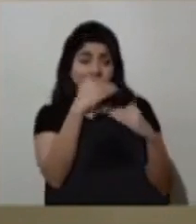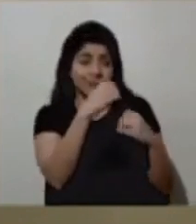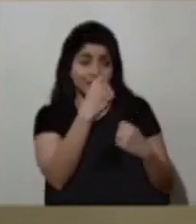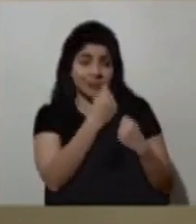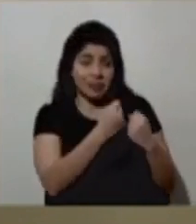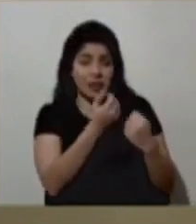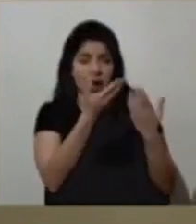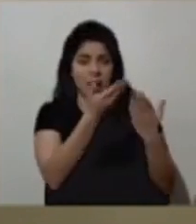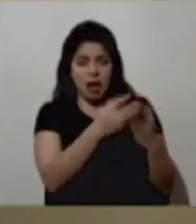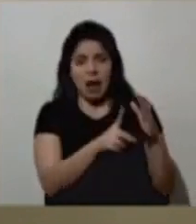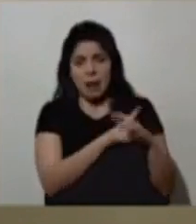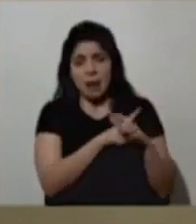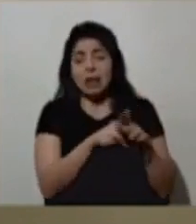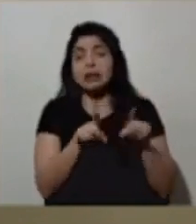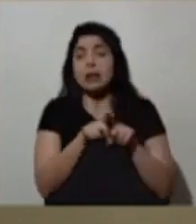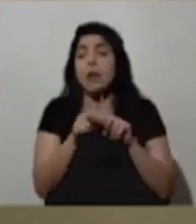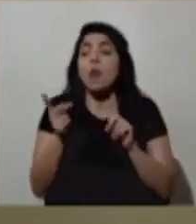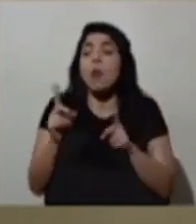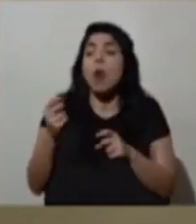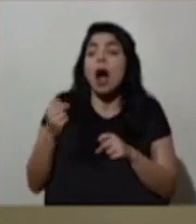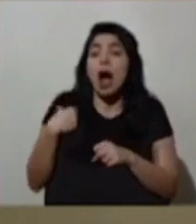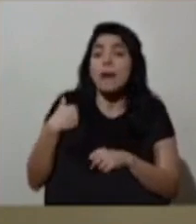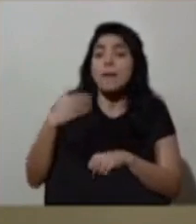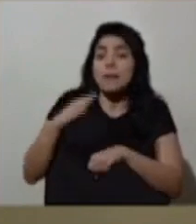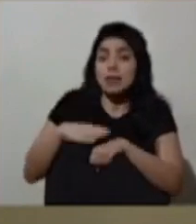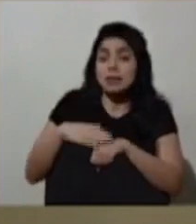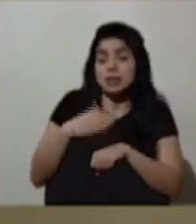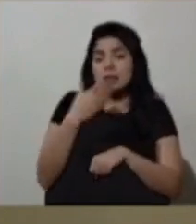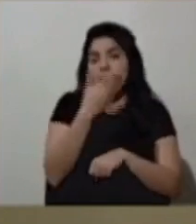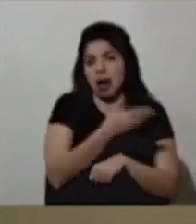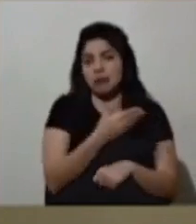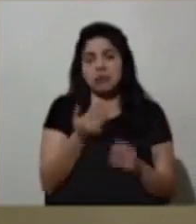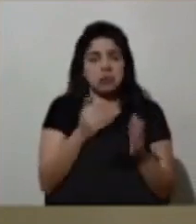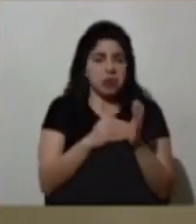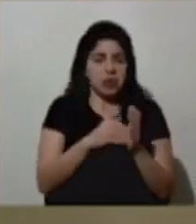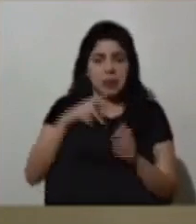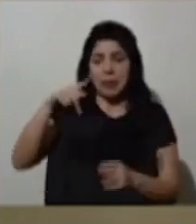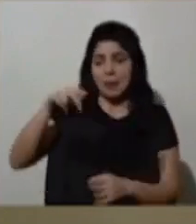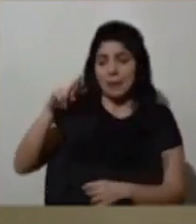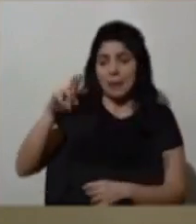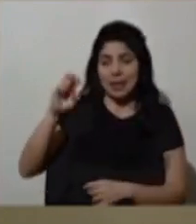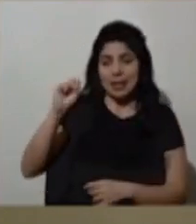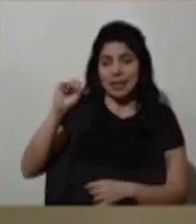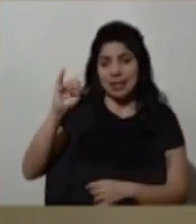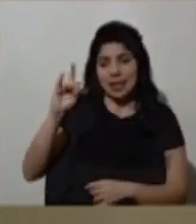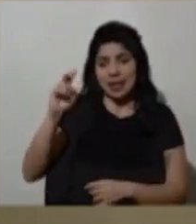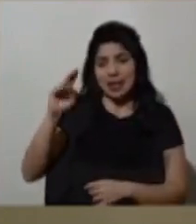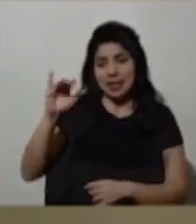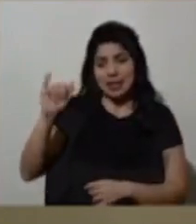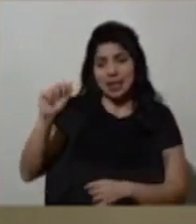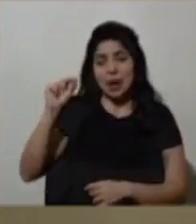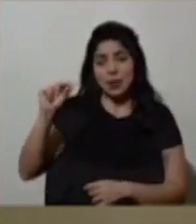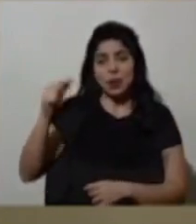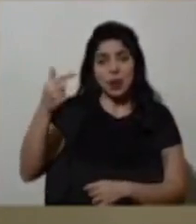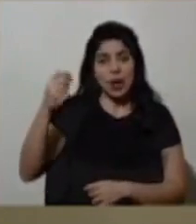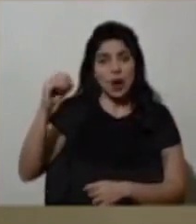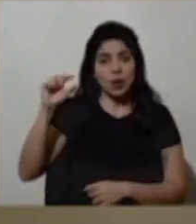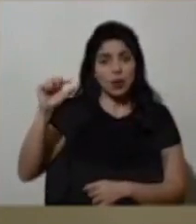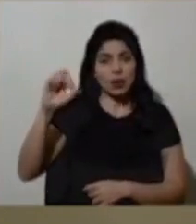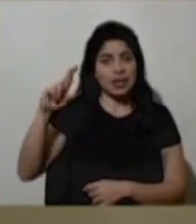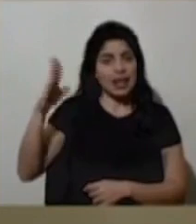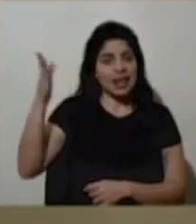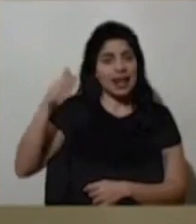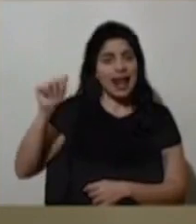sanitaria, así como las excepciones a esta. Les recordamos presidencia.go.cr barra inclinada alertas.